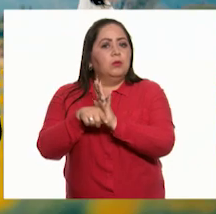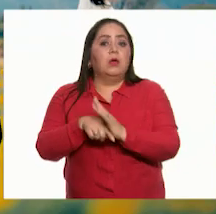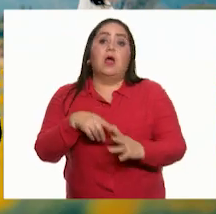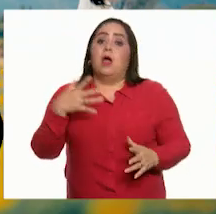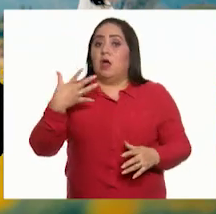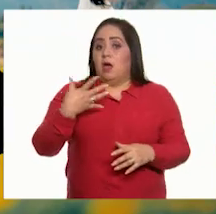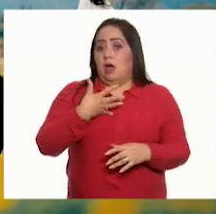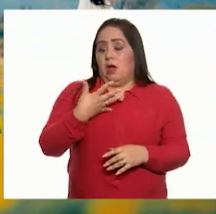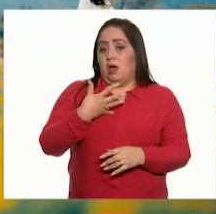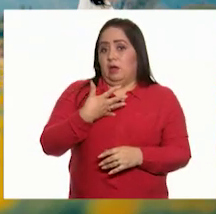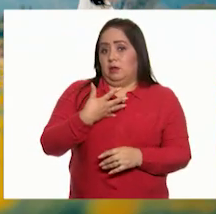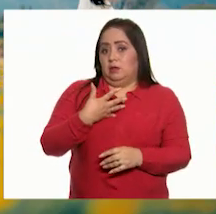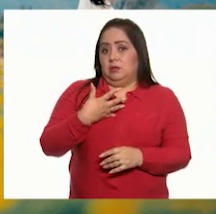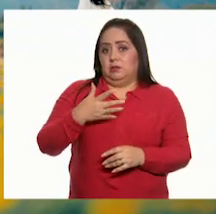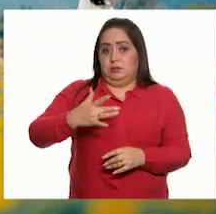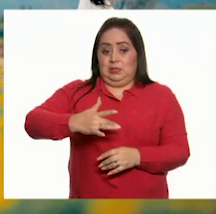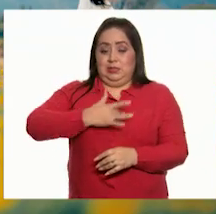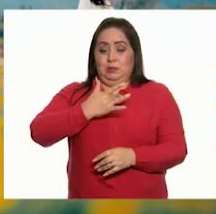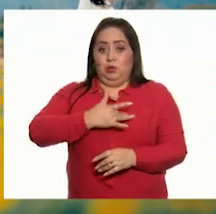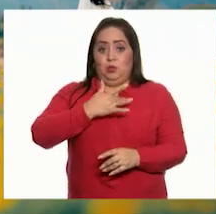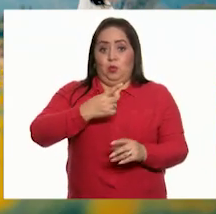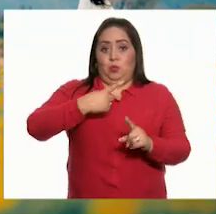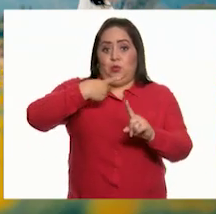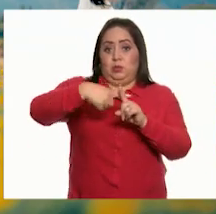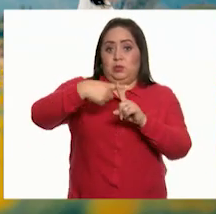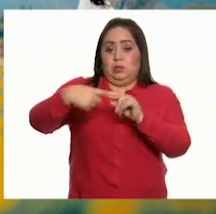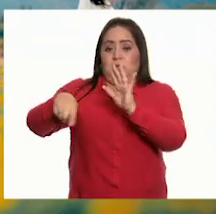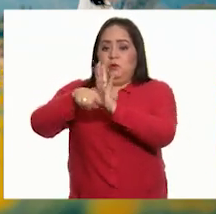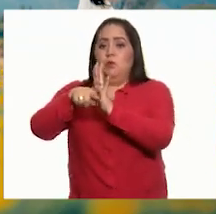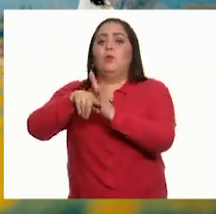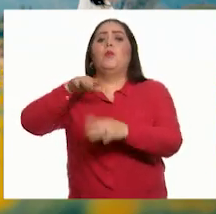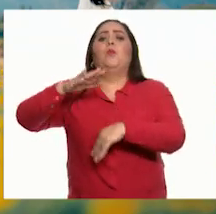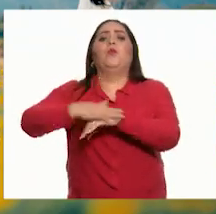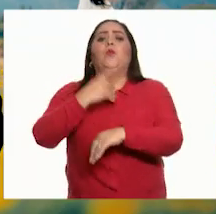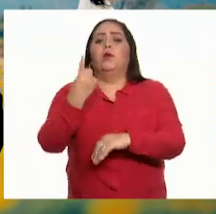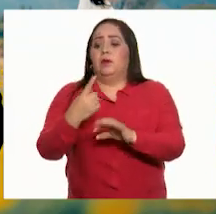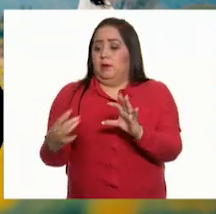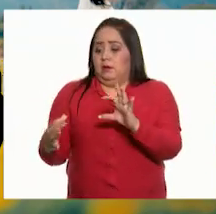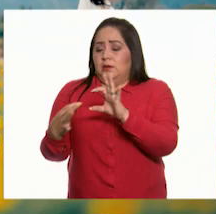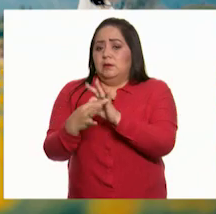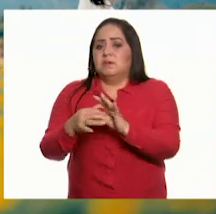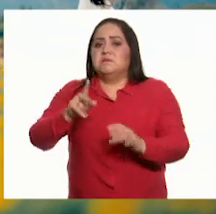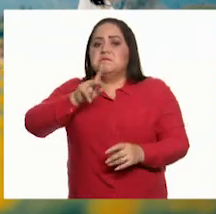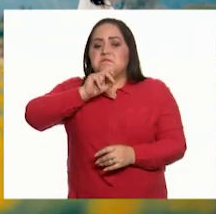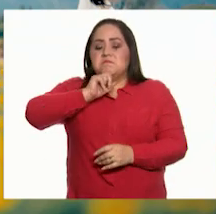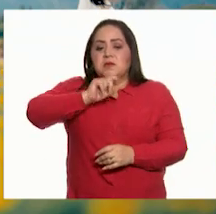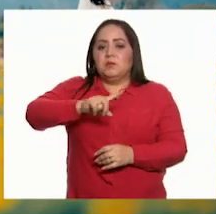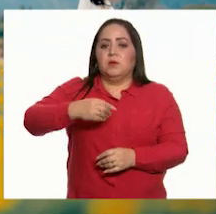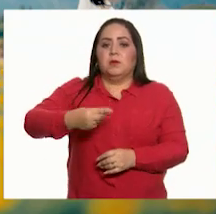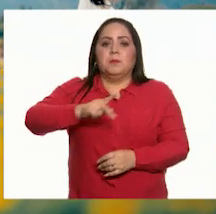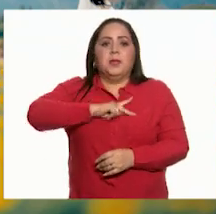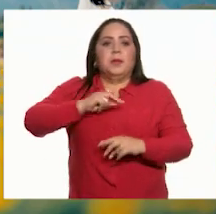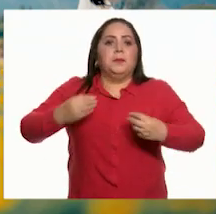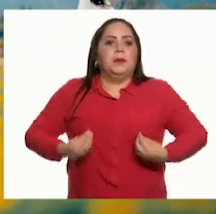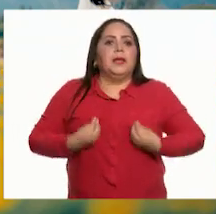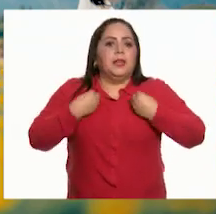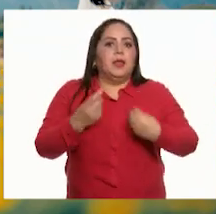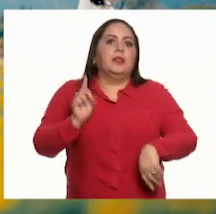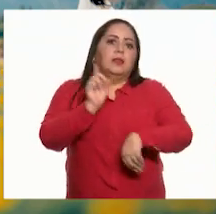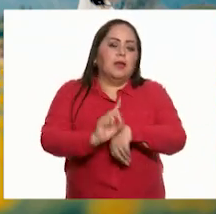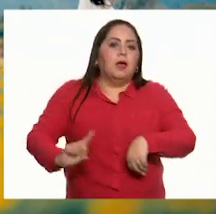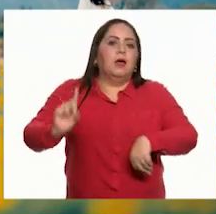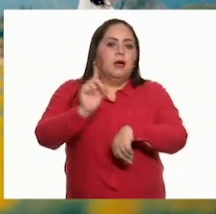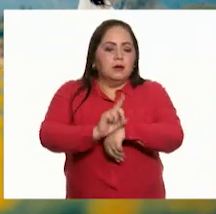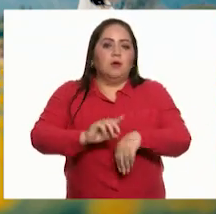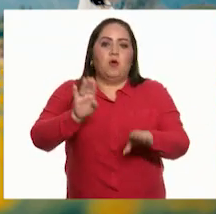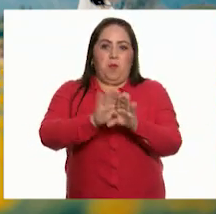Existen los sentimientos positivos y negativos, ya que están ligados a nuestras experiencias de vida. En ese sentido,